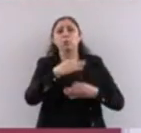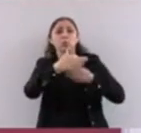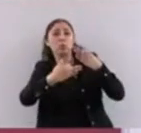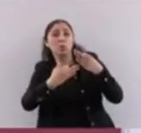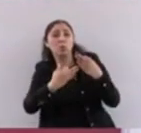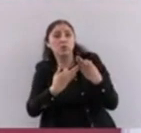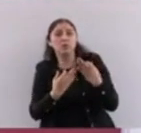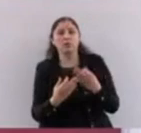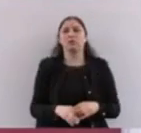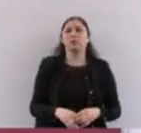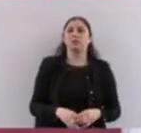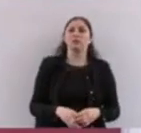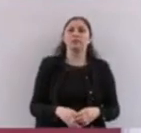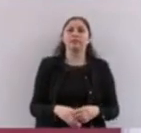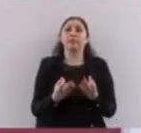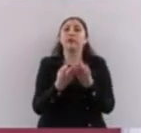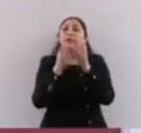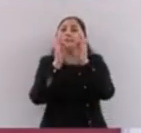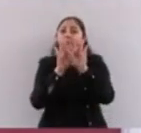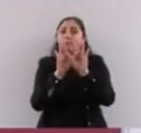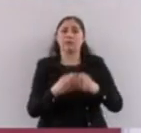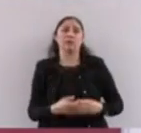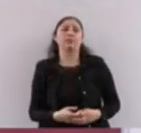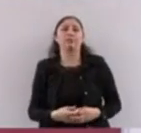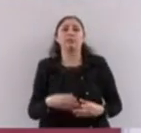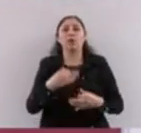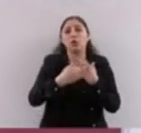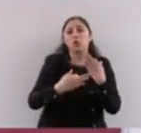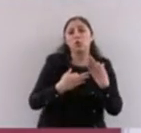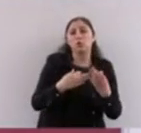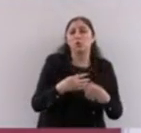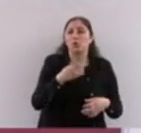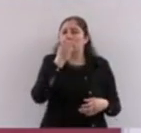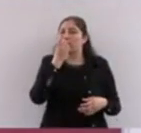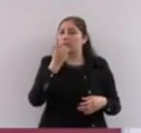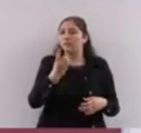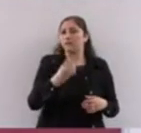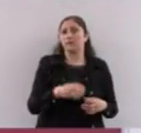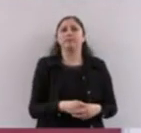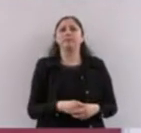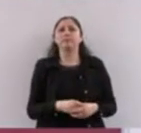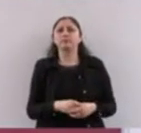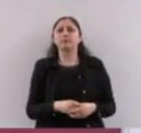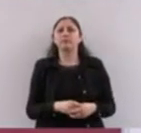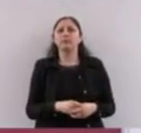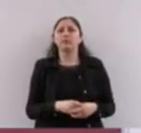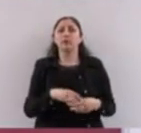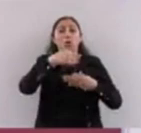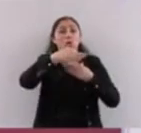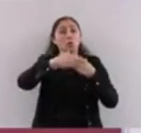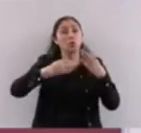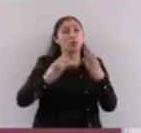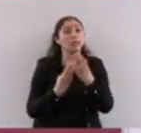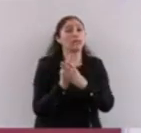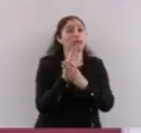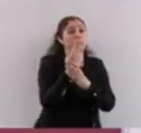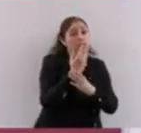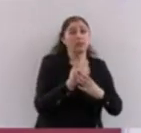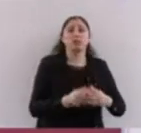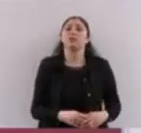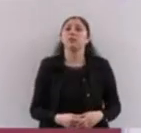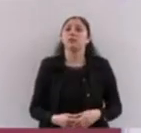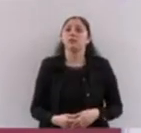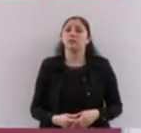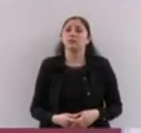que no nos vayamos con lo que dicen o dijeron. Ahí el presidente informa todo, todas las mañanas. Todas las